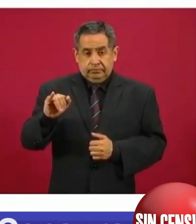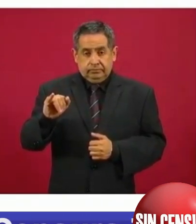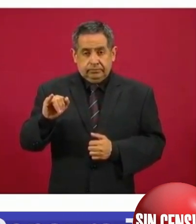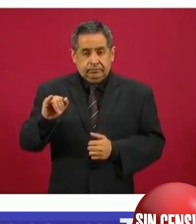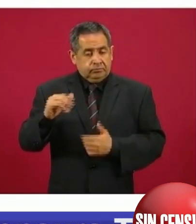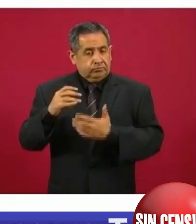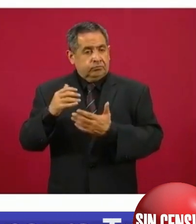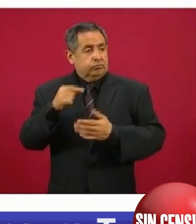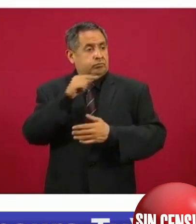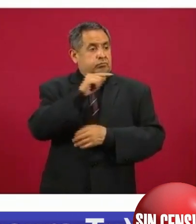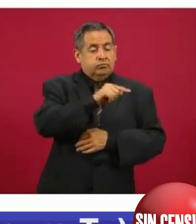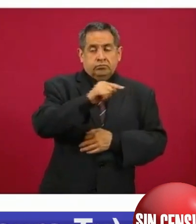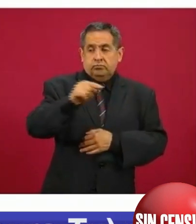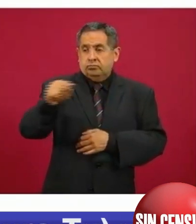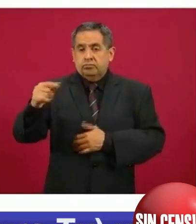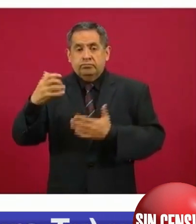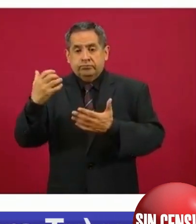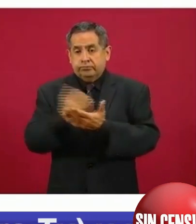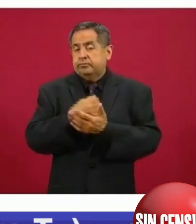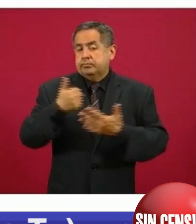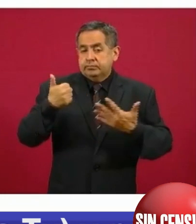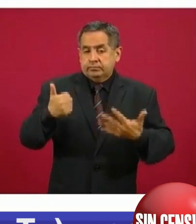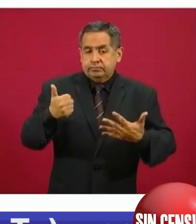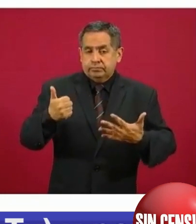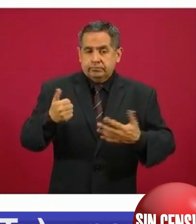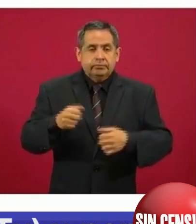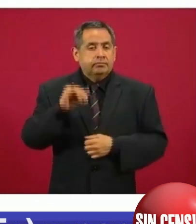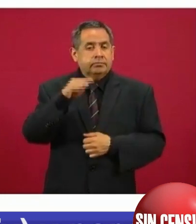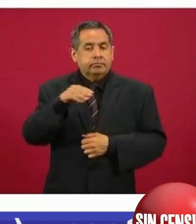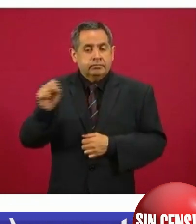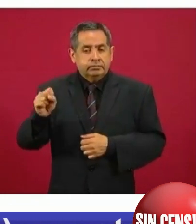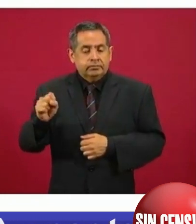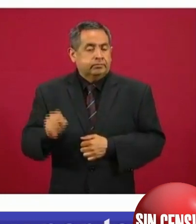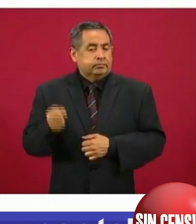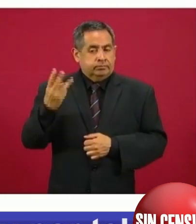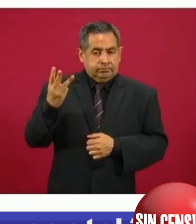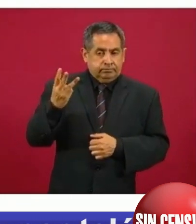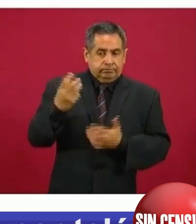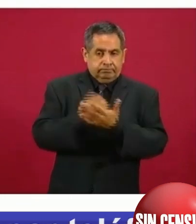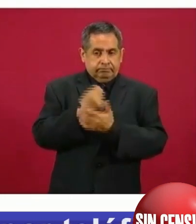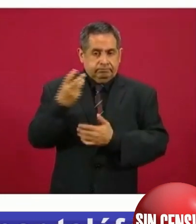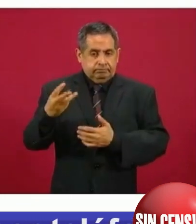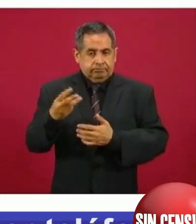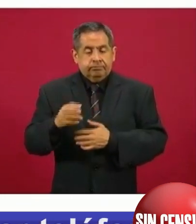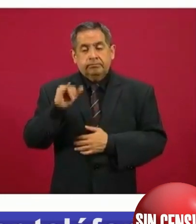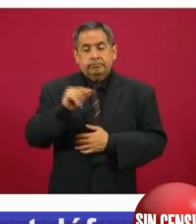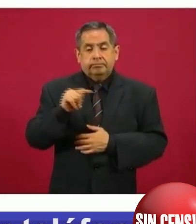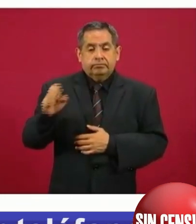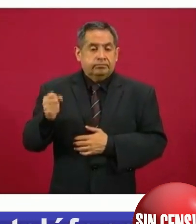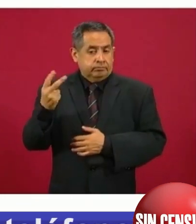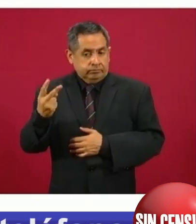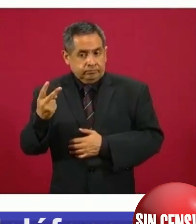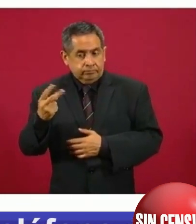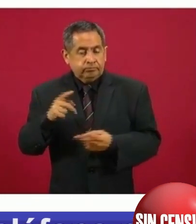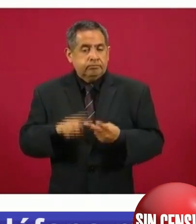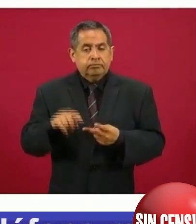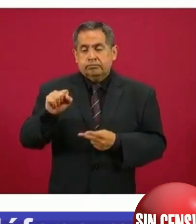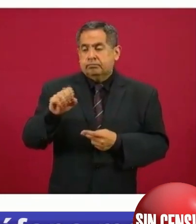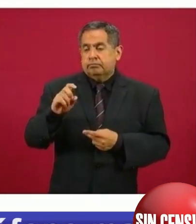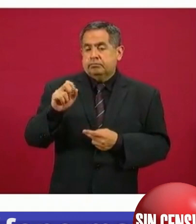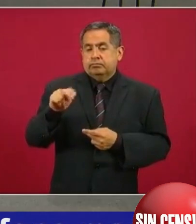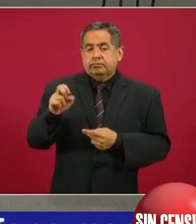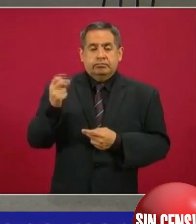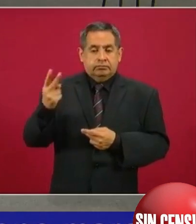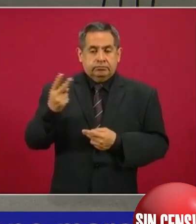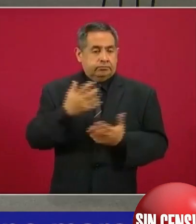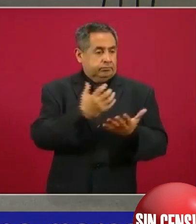seis servicios estatales de salud. IMSS, tres. Issste, dos. Y Sedena, dos.